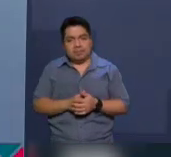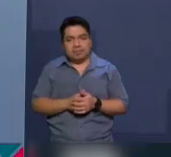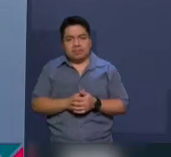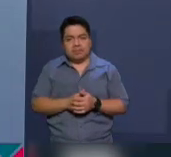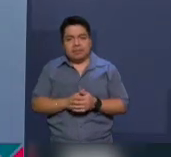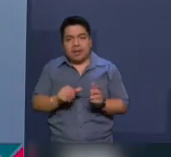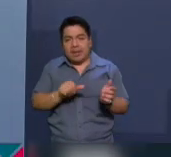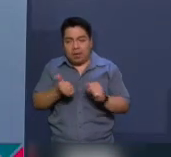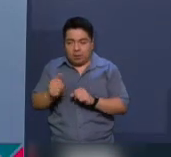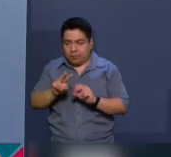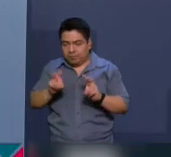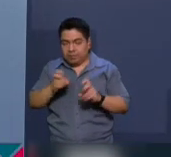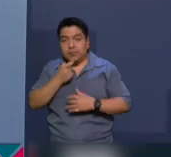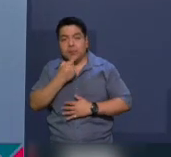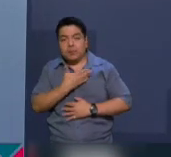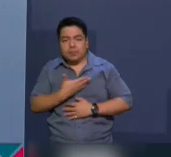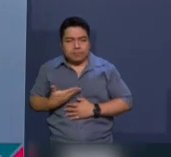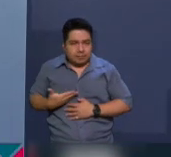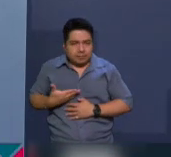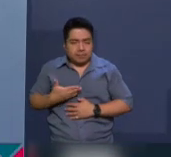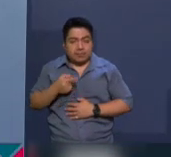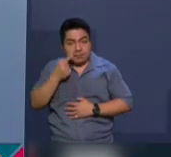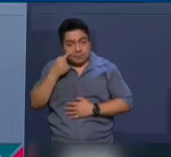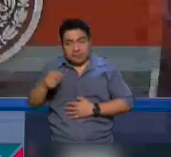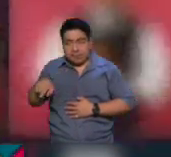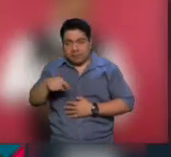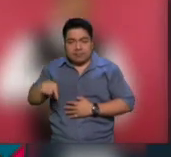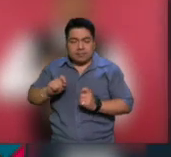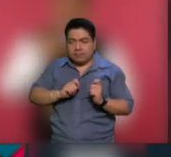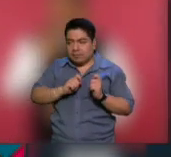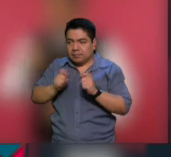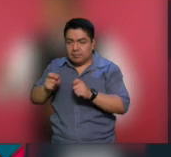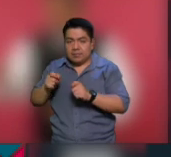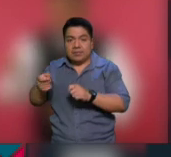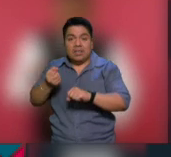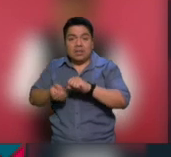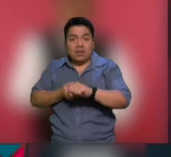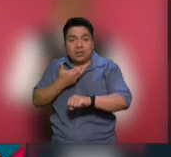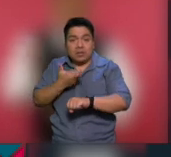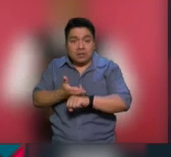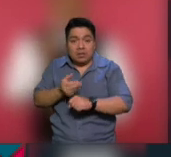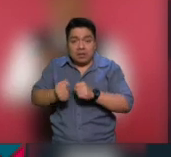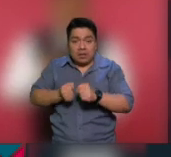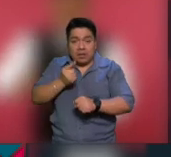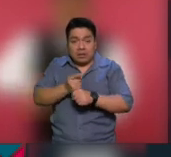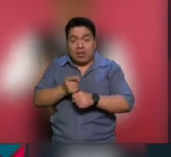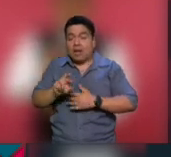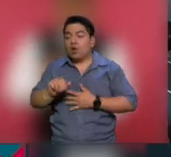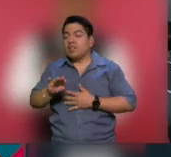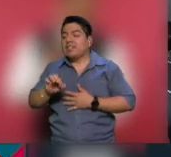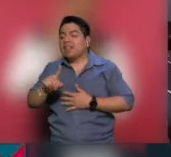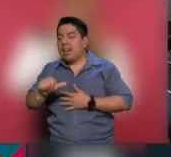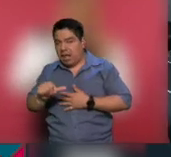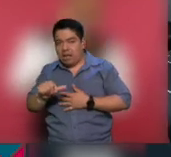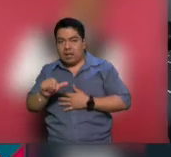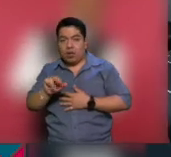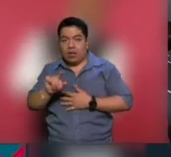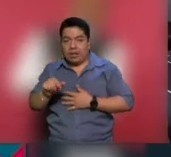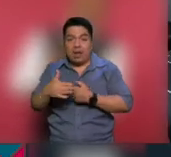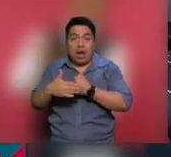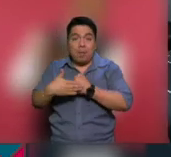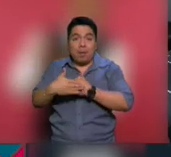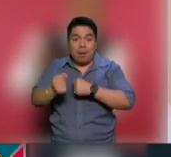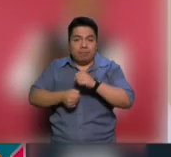En otro tema, el presidente López Obrador se refirió a la designación de su actual secretaria de Seguridad, Rosa Isela Rodríguez, como la próxima